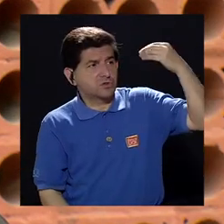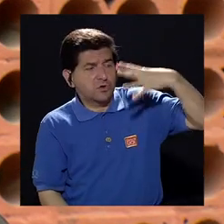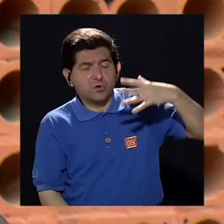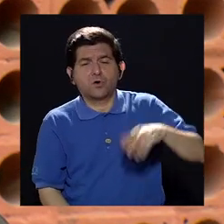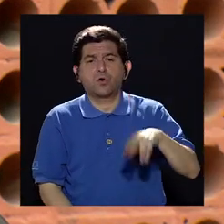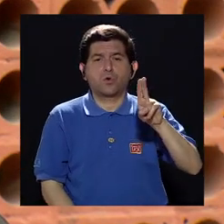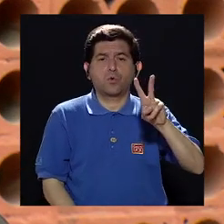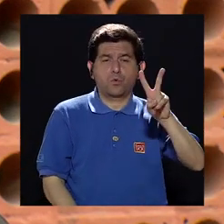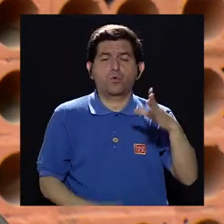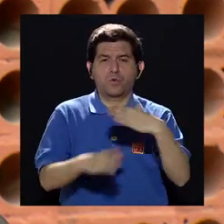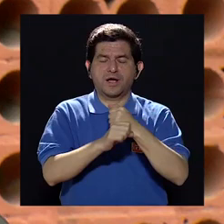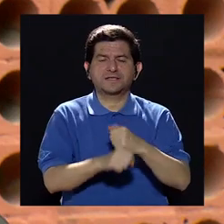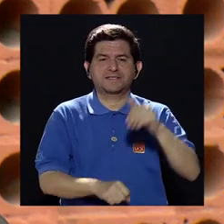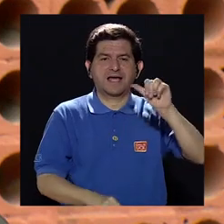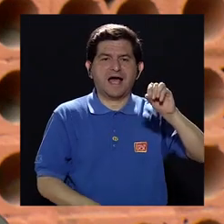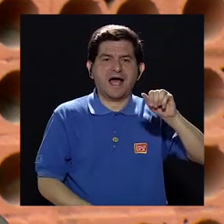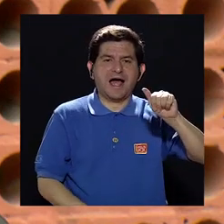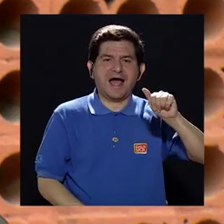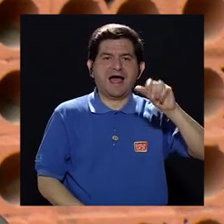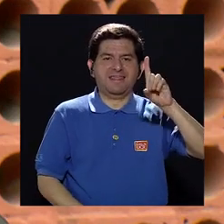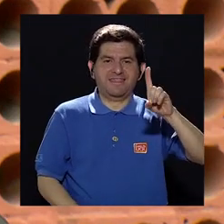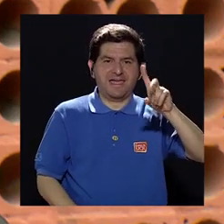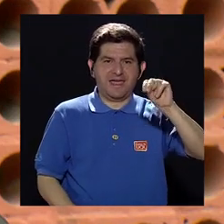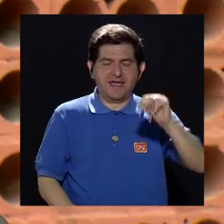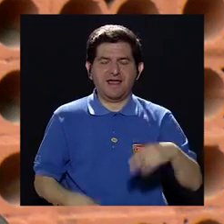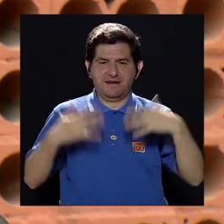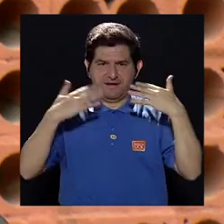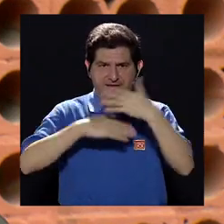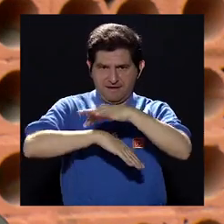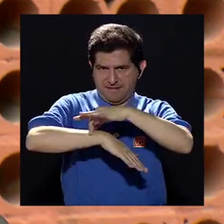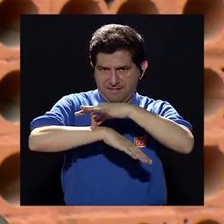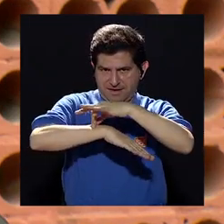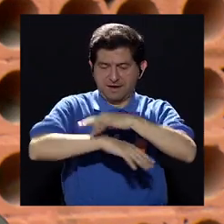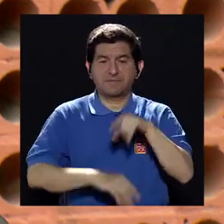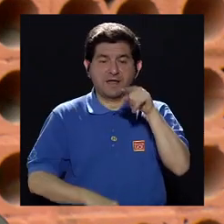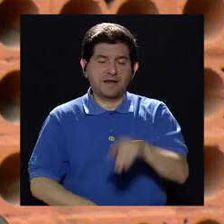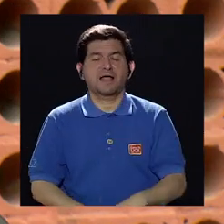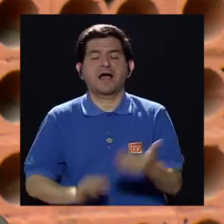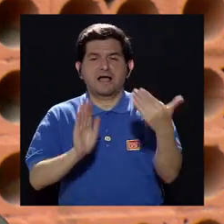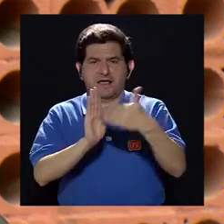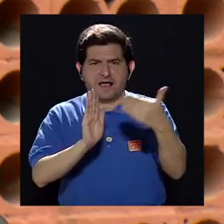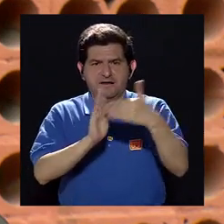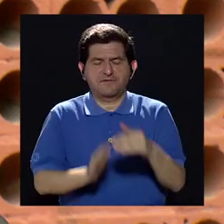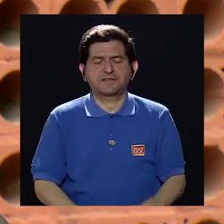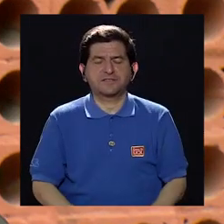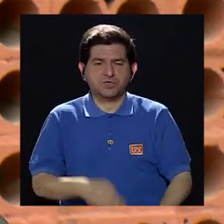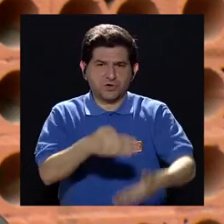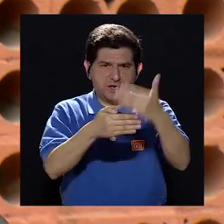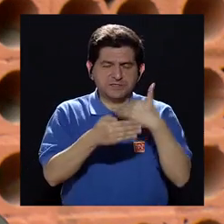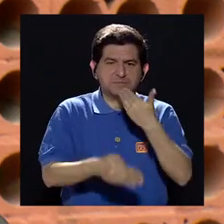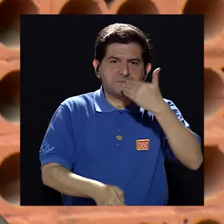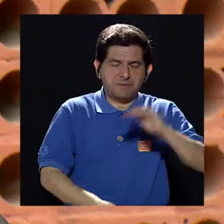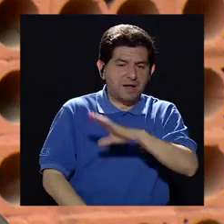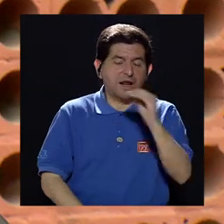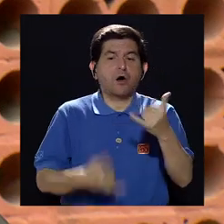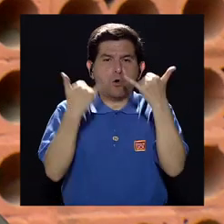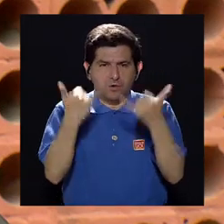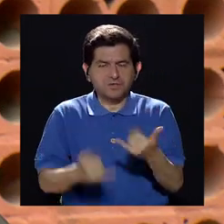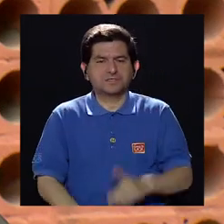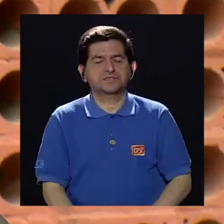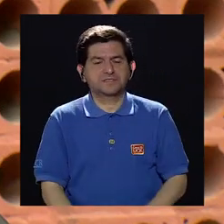ultravioleta le producen al ADN de nuestra piel y de ahí es de donde derivan las lesiones premalignas y las lesiones